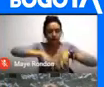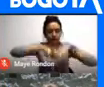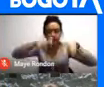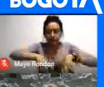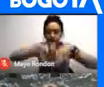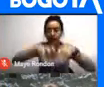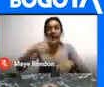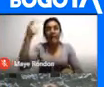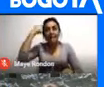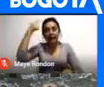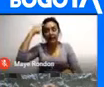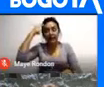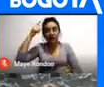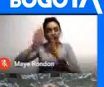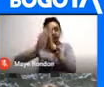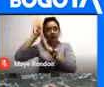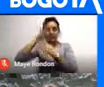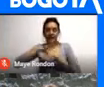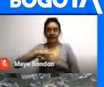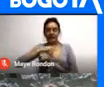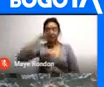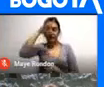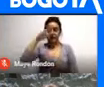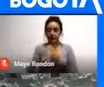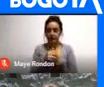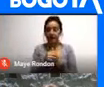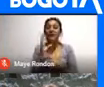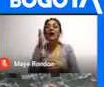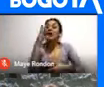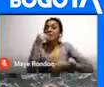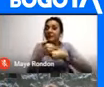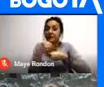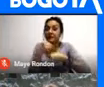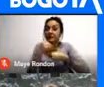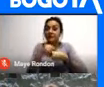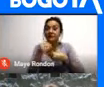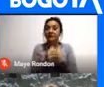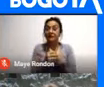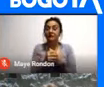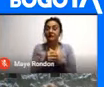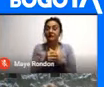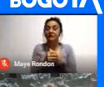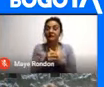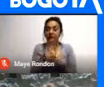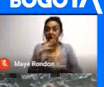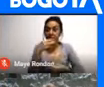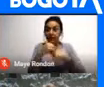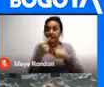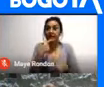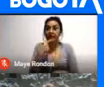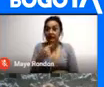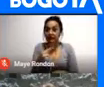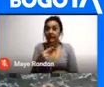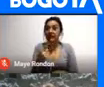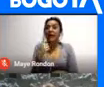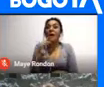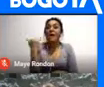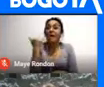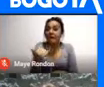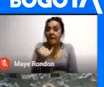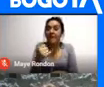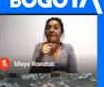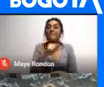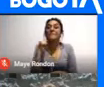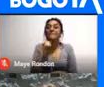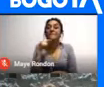mente Y el espíritu Y además Nos dice En la gramática Del padre José